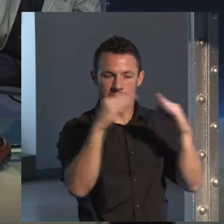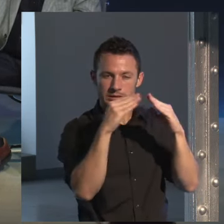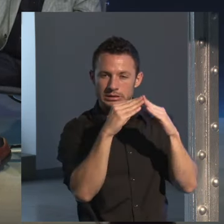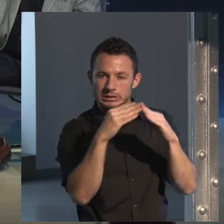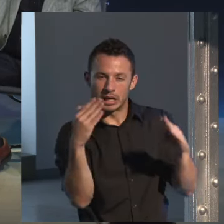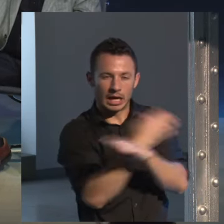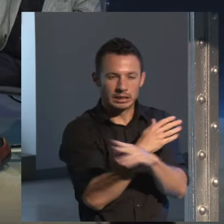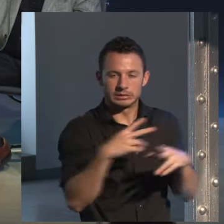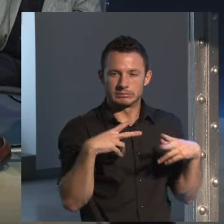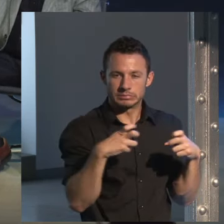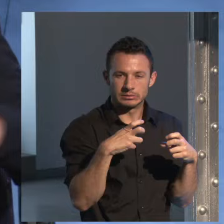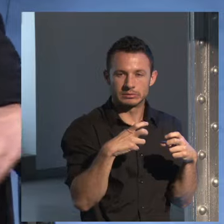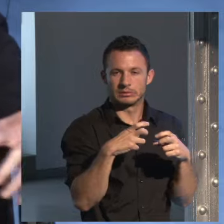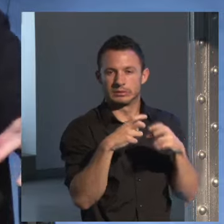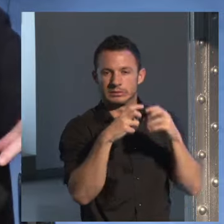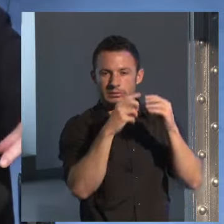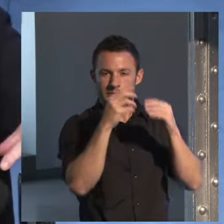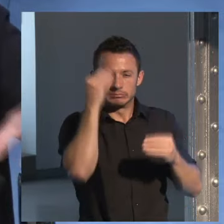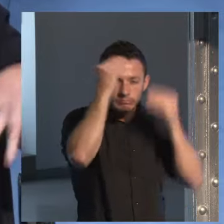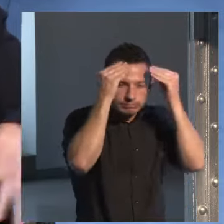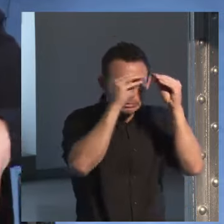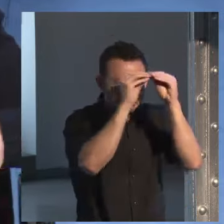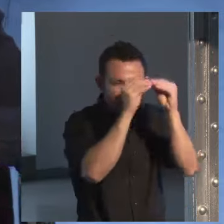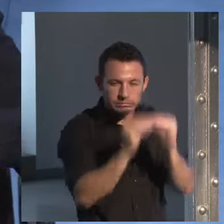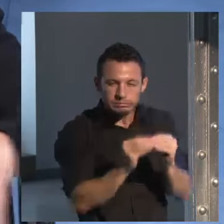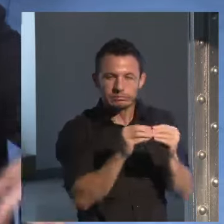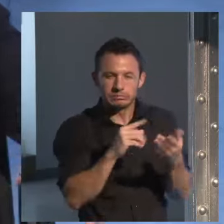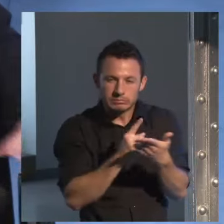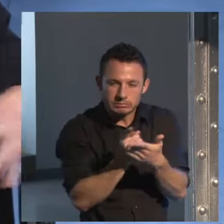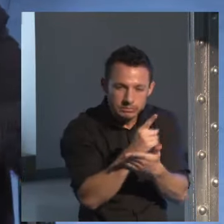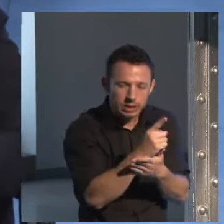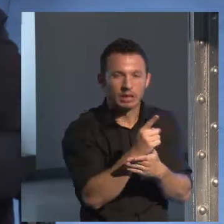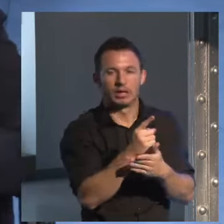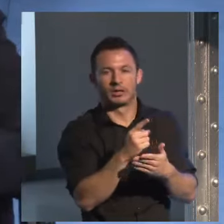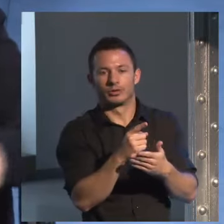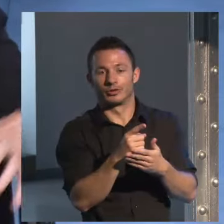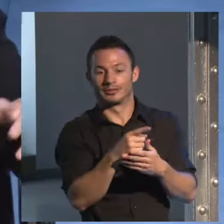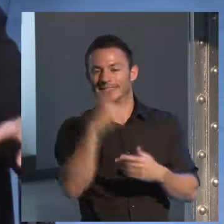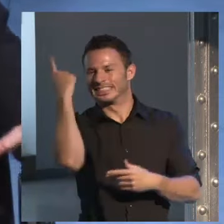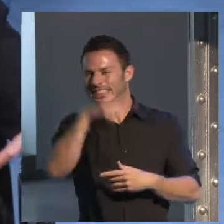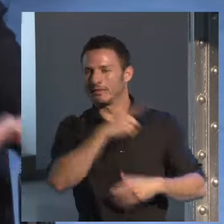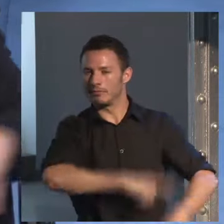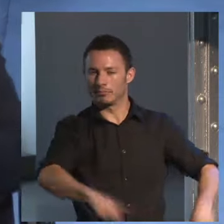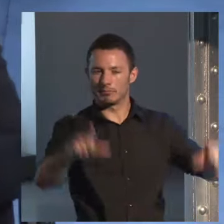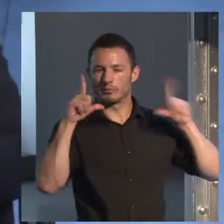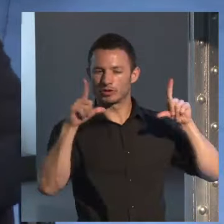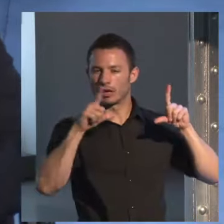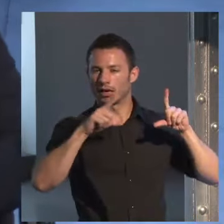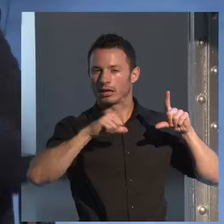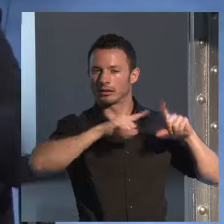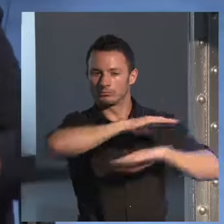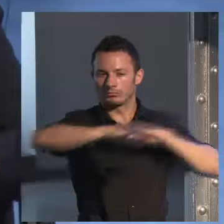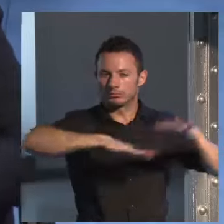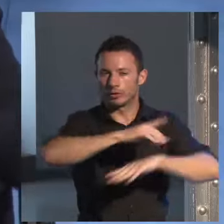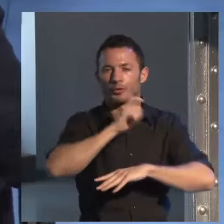preconcebido, sabe en qué parte de ese plano van a surgir los personajes, los conflictos que